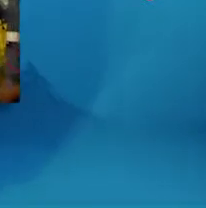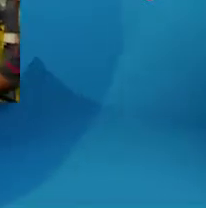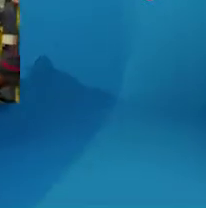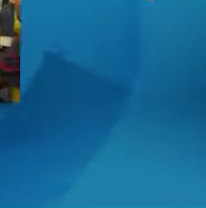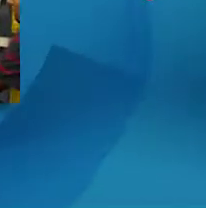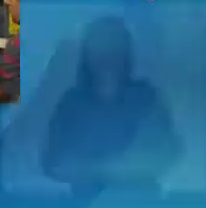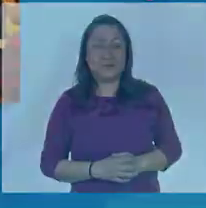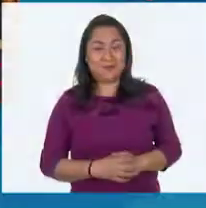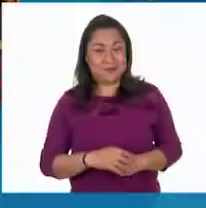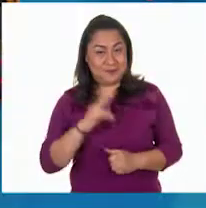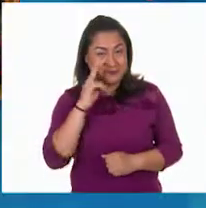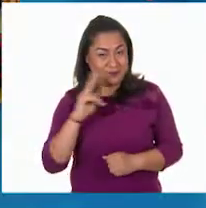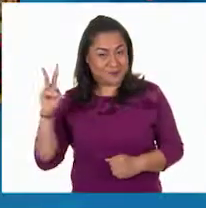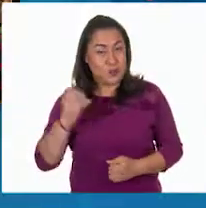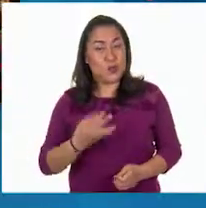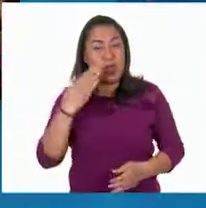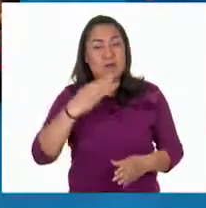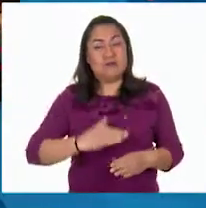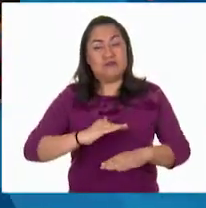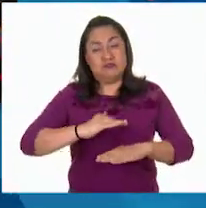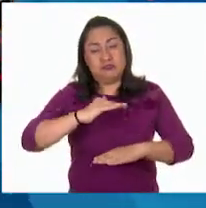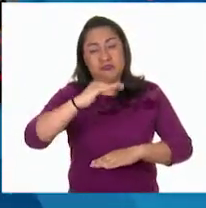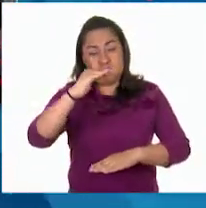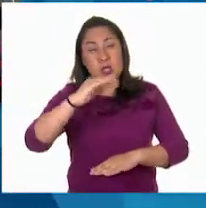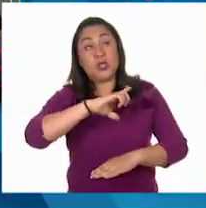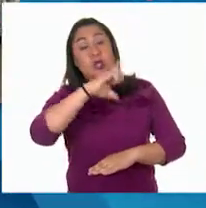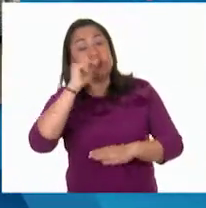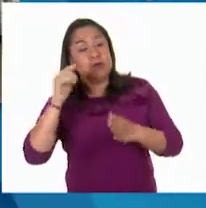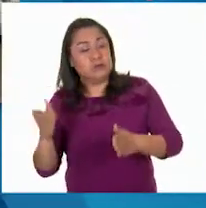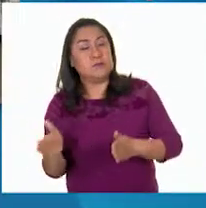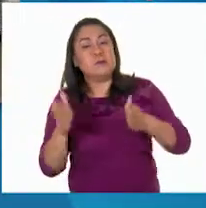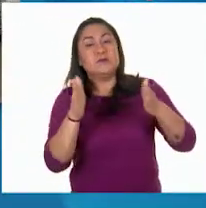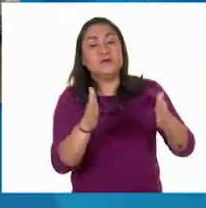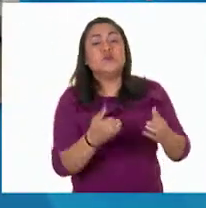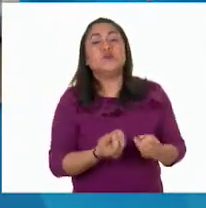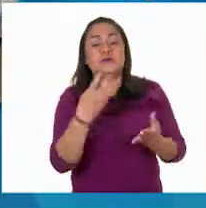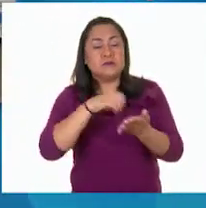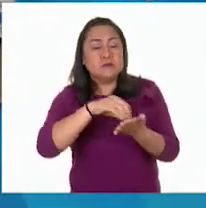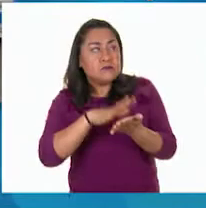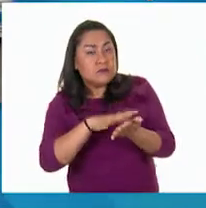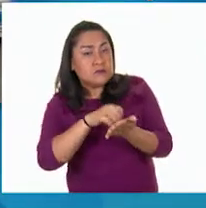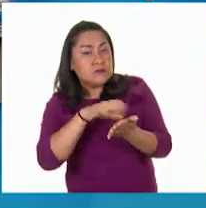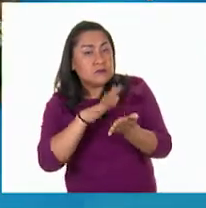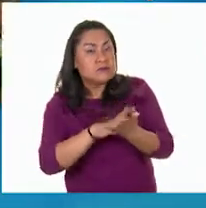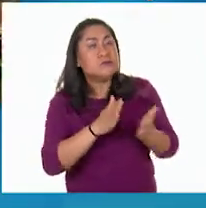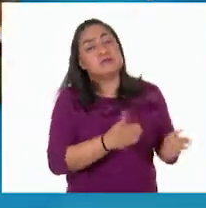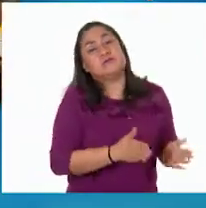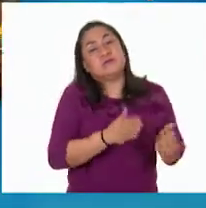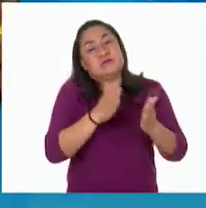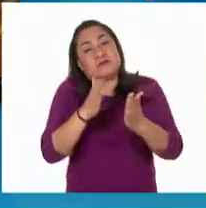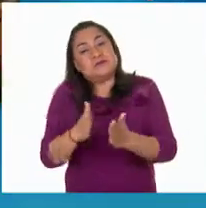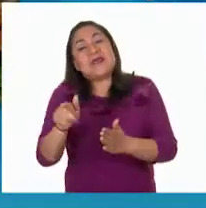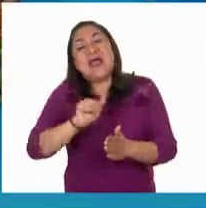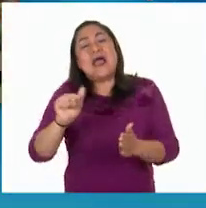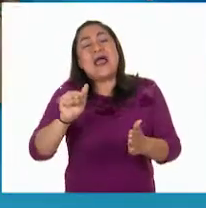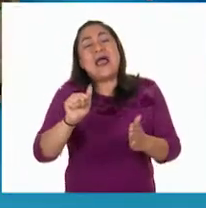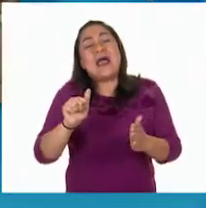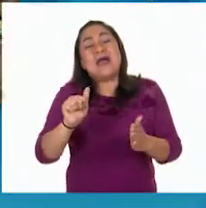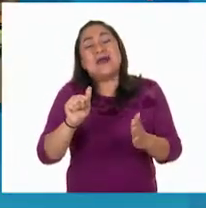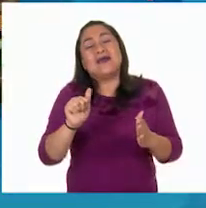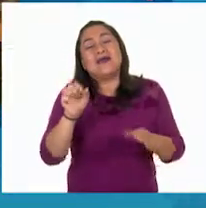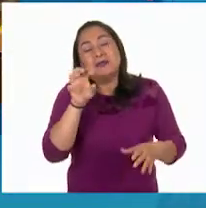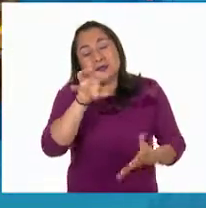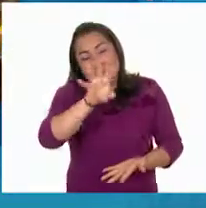Este lote, ya después se le coloca un número de registro y se pasa a la zona de producción. En la zona de